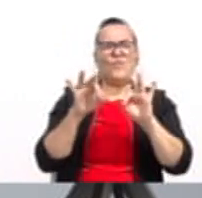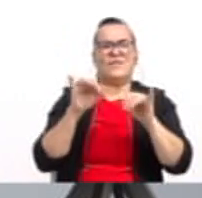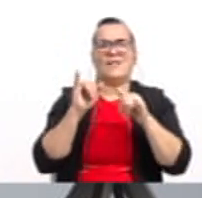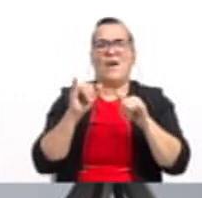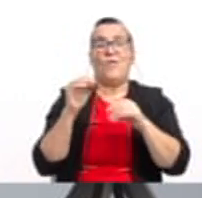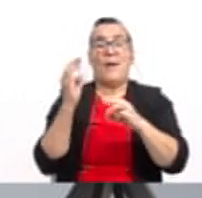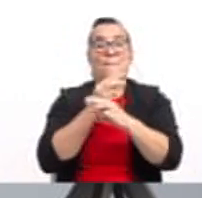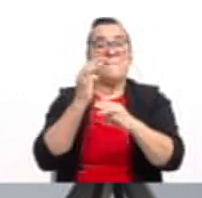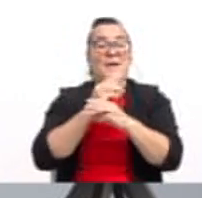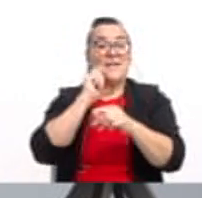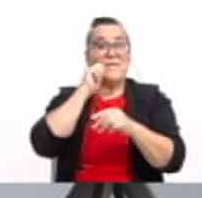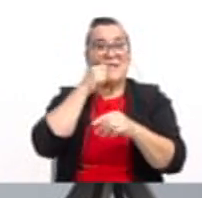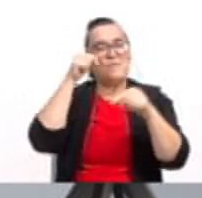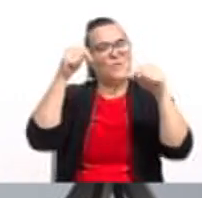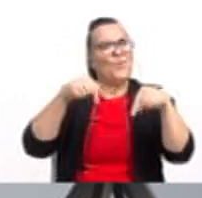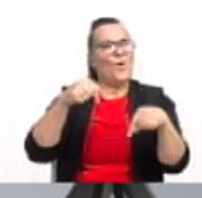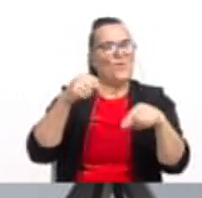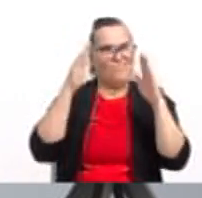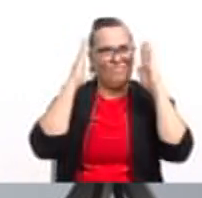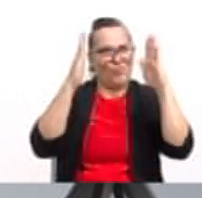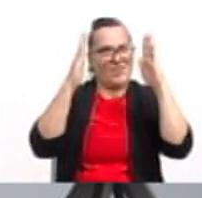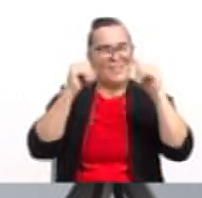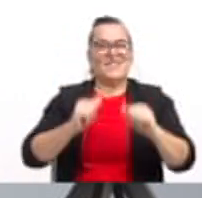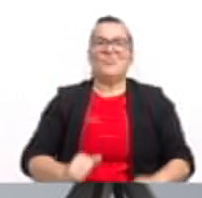Matematips del día de hoy. ¡Mucha atención!